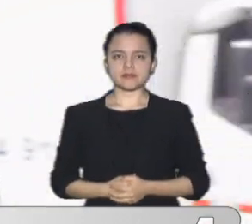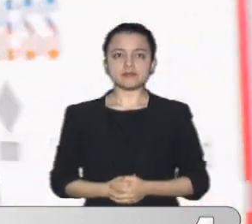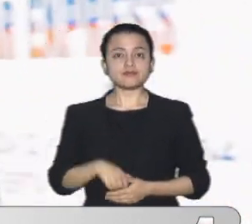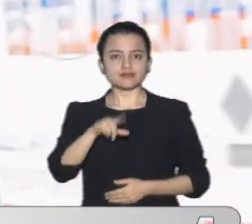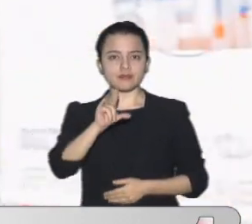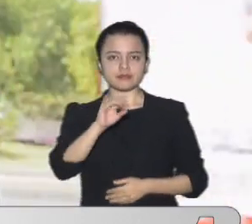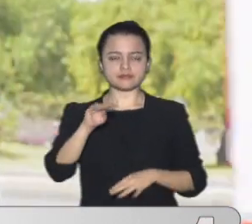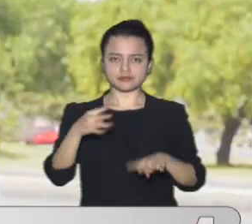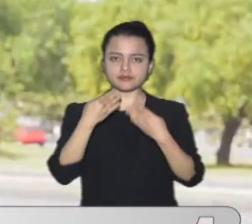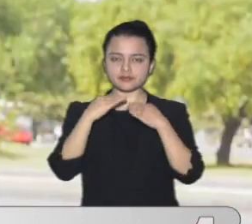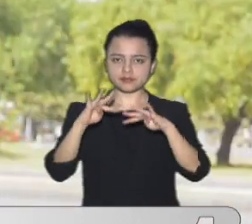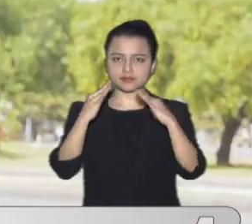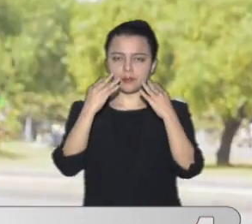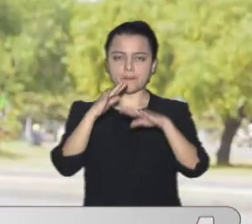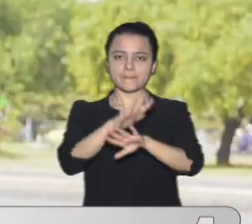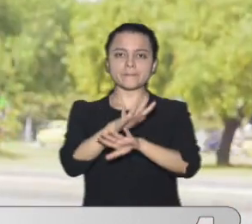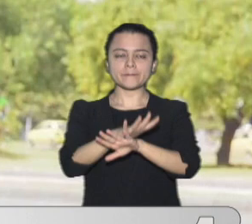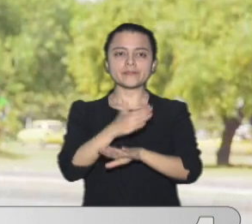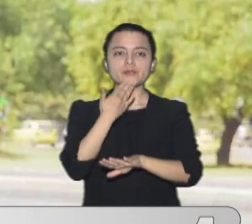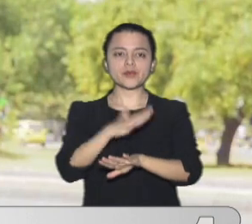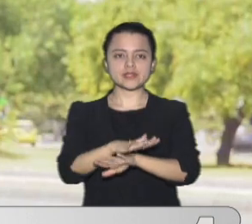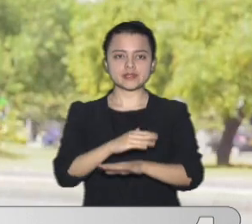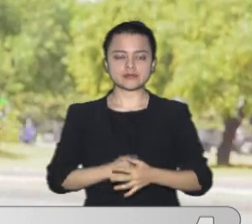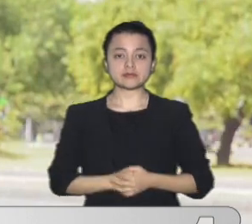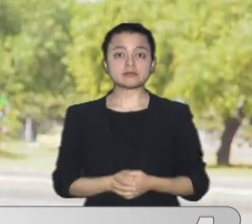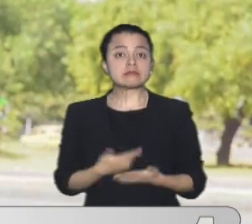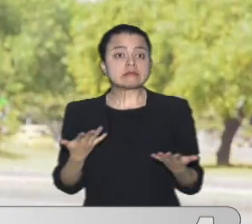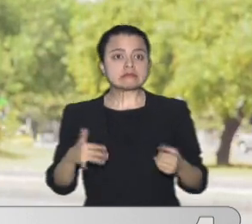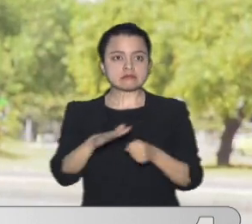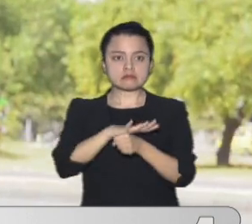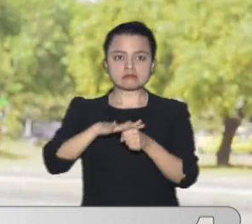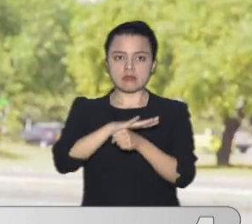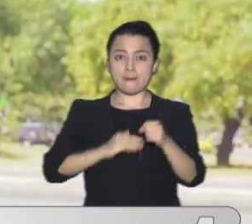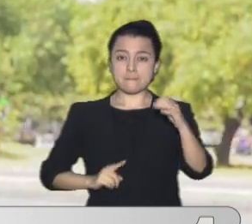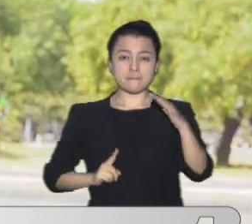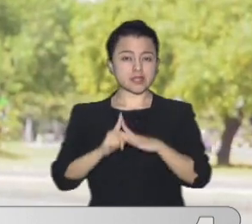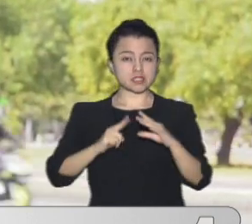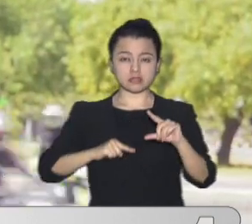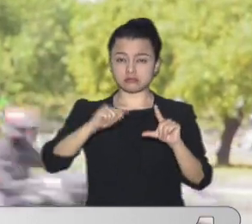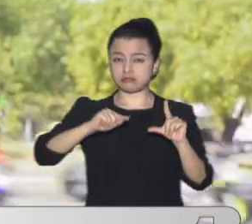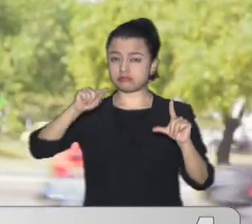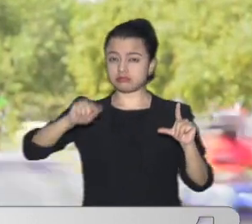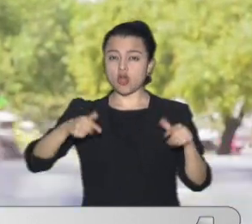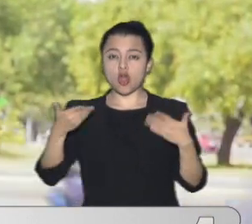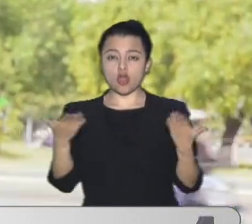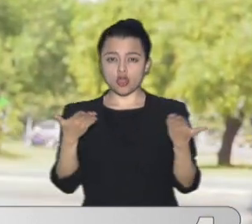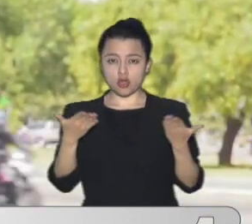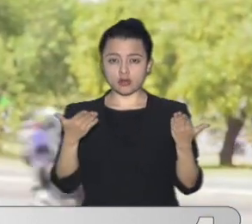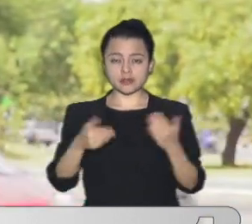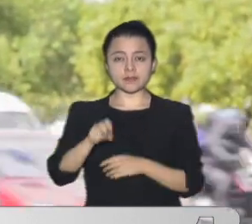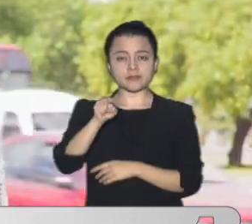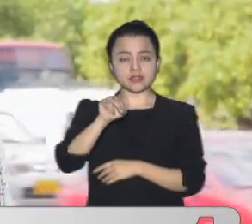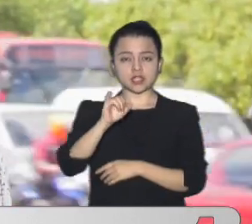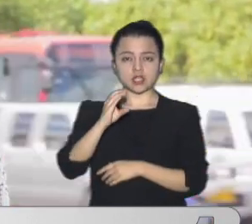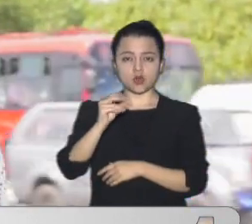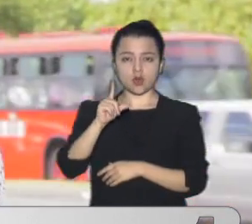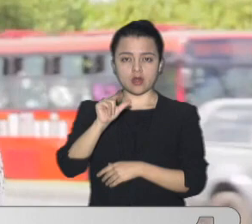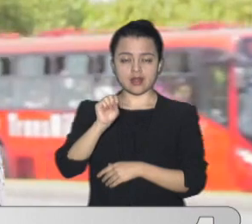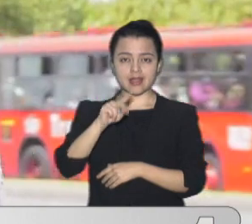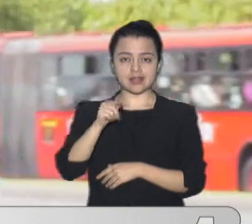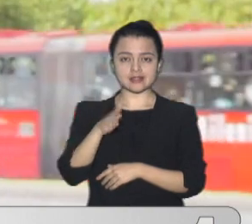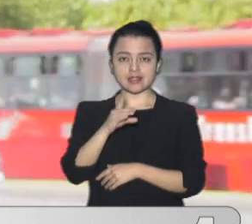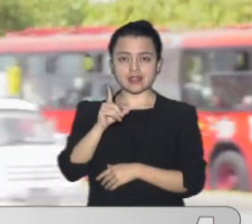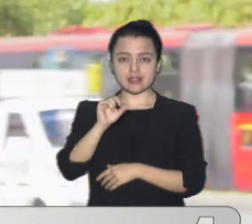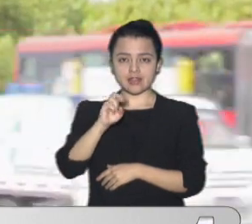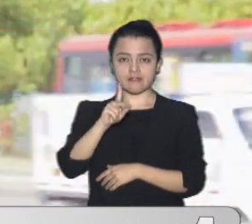Luisa Televidentes Buenas tardes El sector Donde más se registra Este tipo De delitos Es en el de Nicolás De Federmán Está ubicado